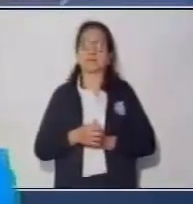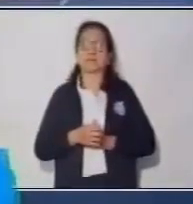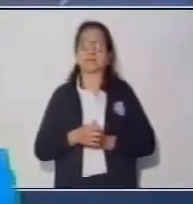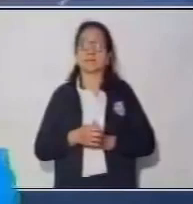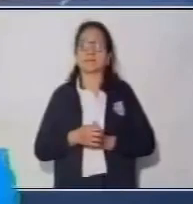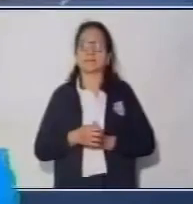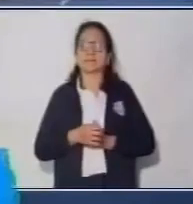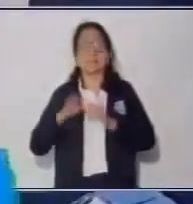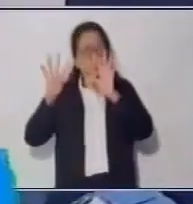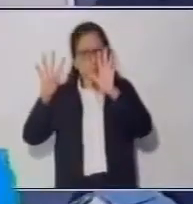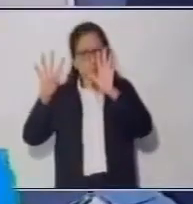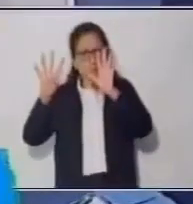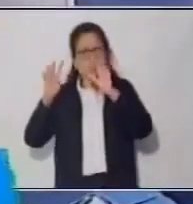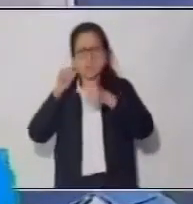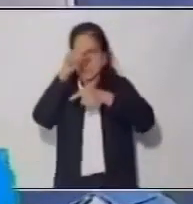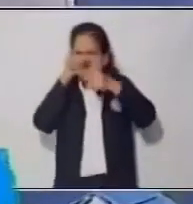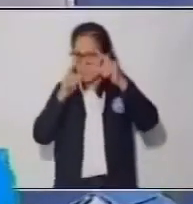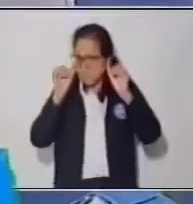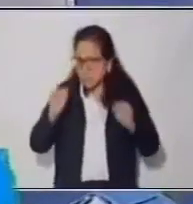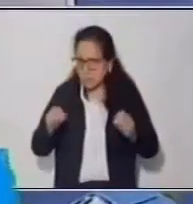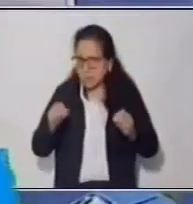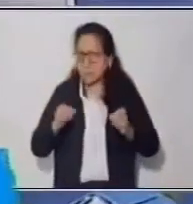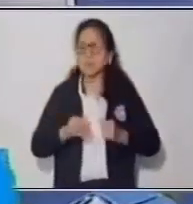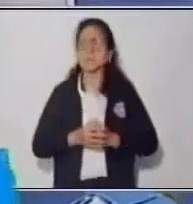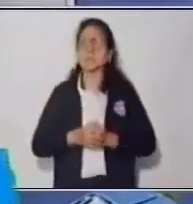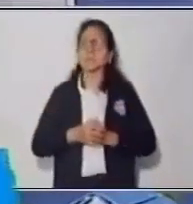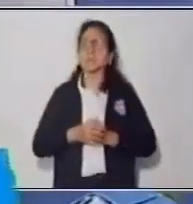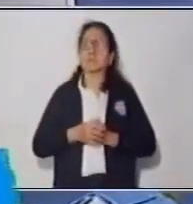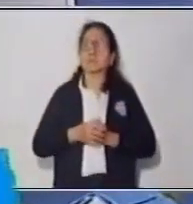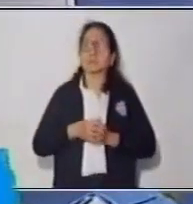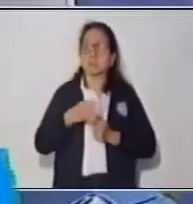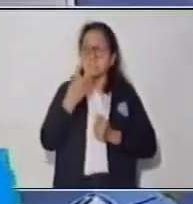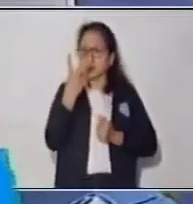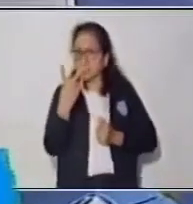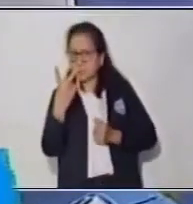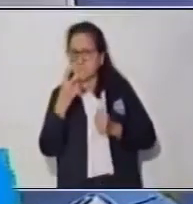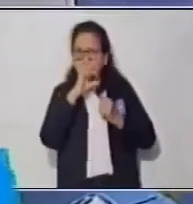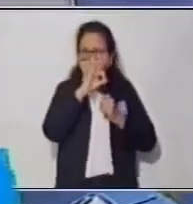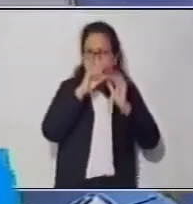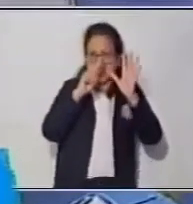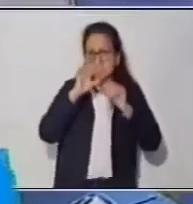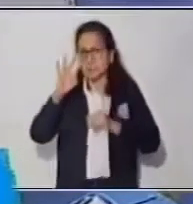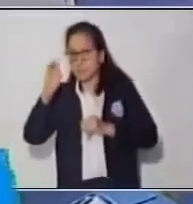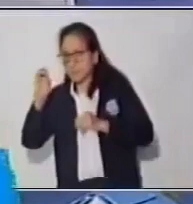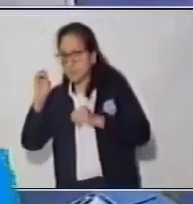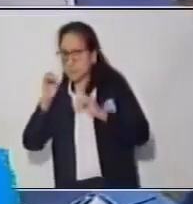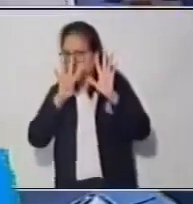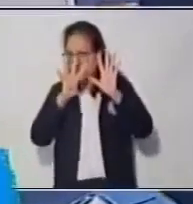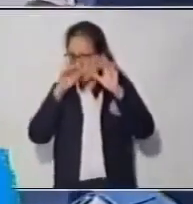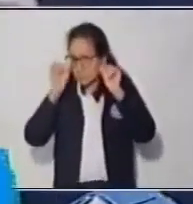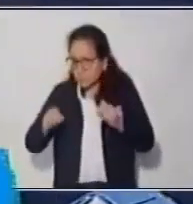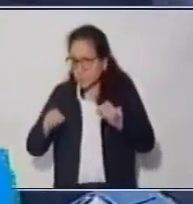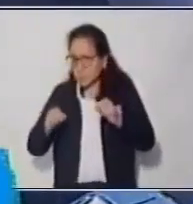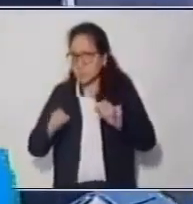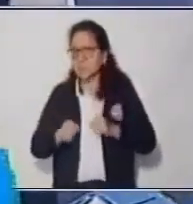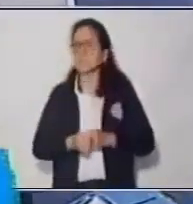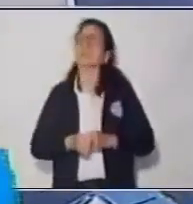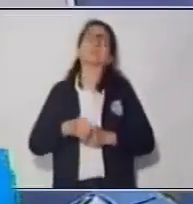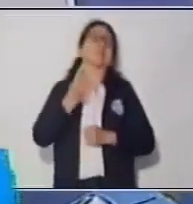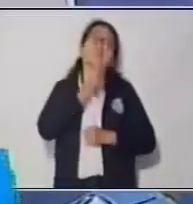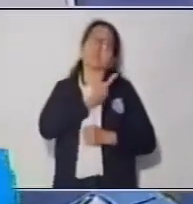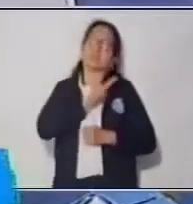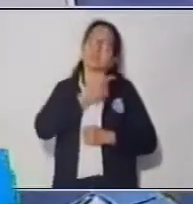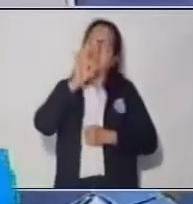¿El 9 es divisible entre ambos? Sí. Pero, solo dentro del 36.